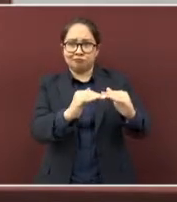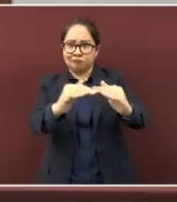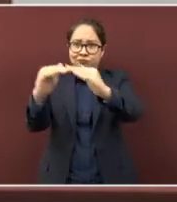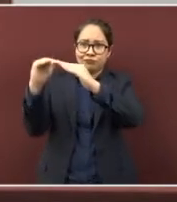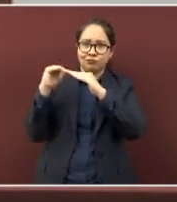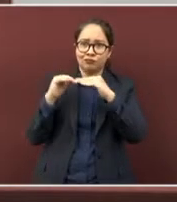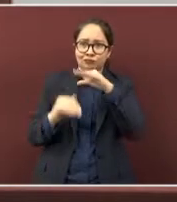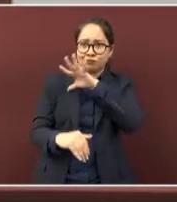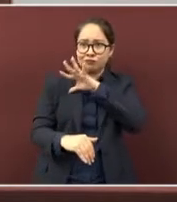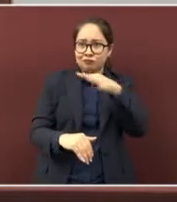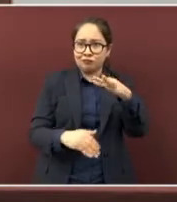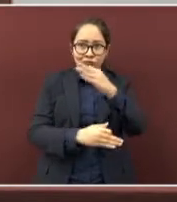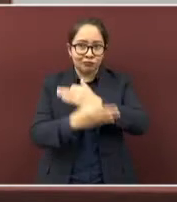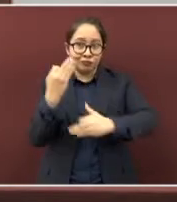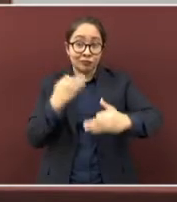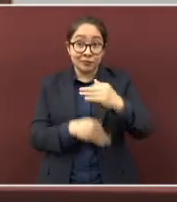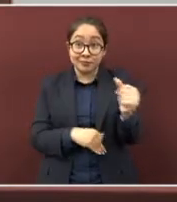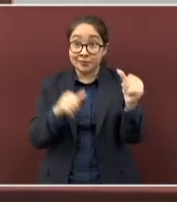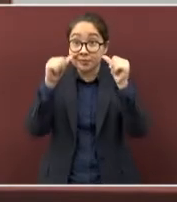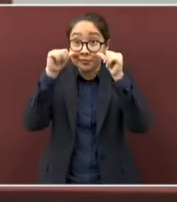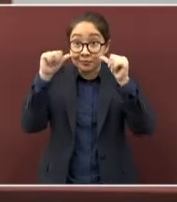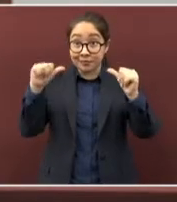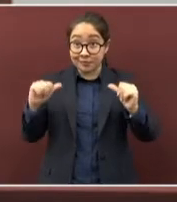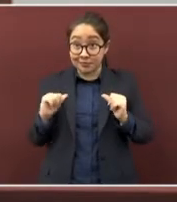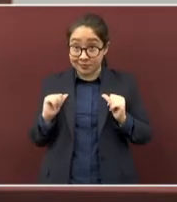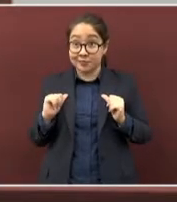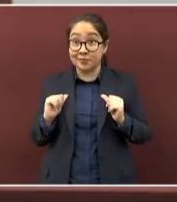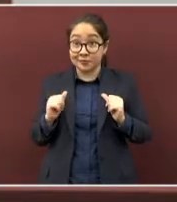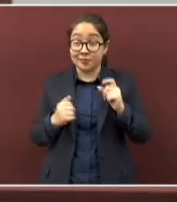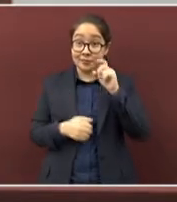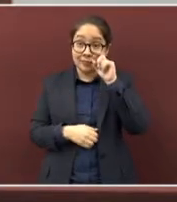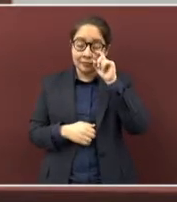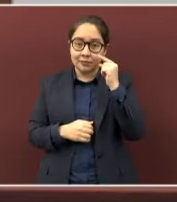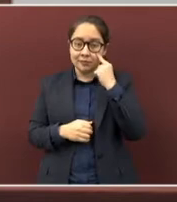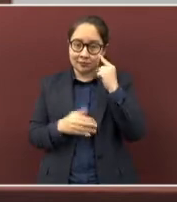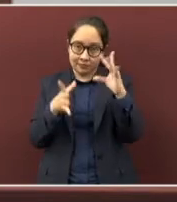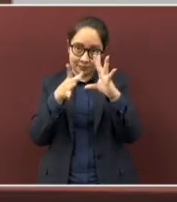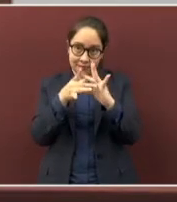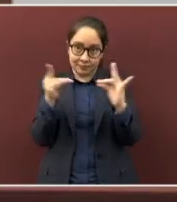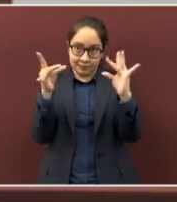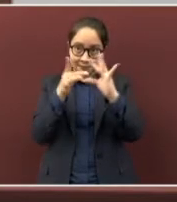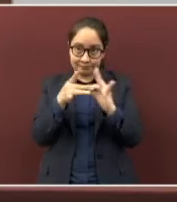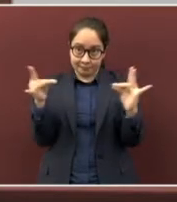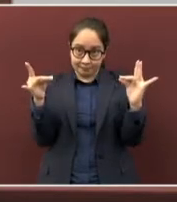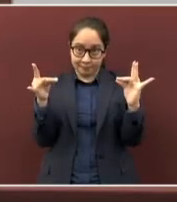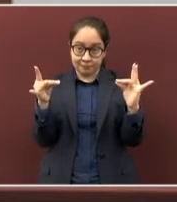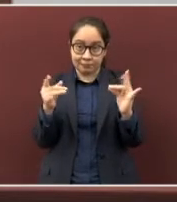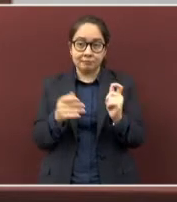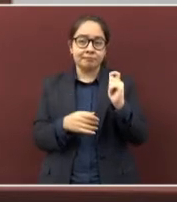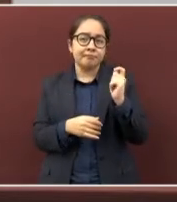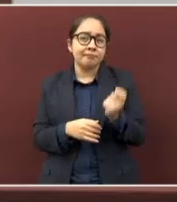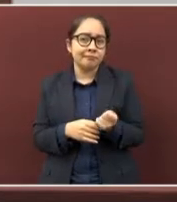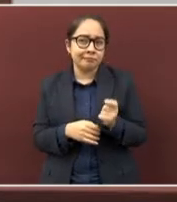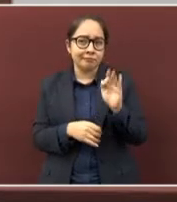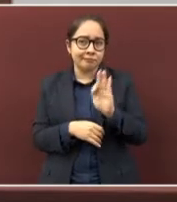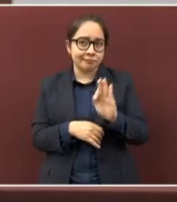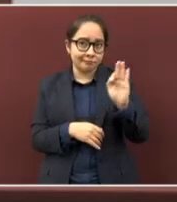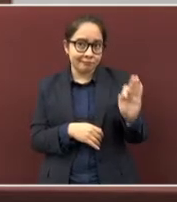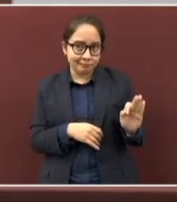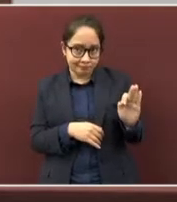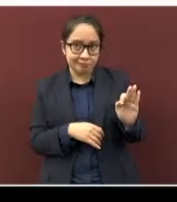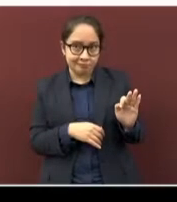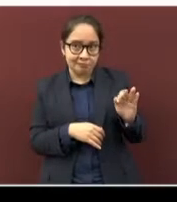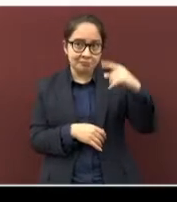Pongan mucha atención, les voy a comentar las primeras fechas de esta